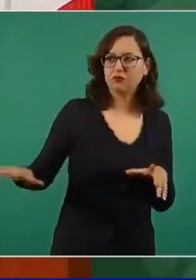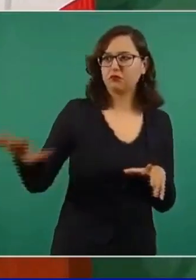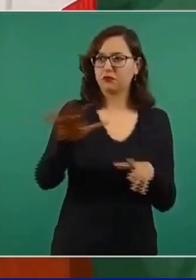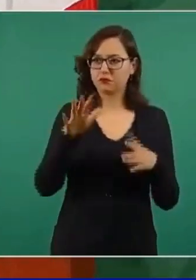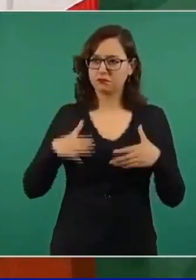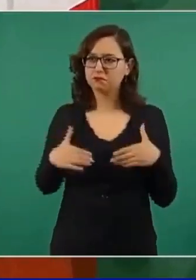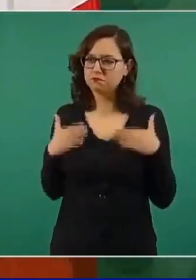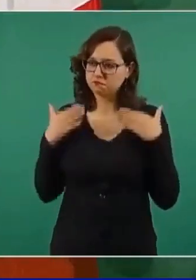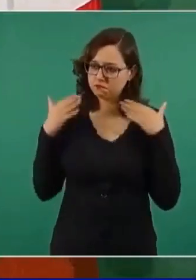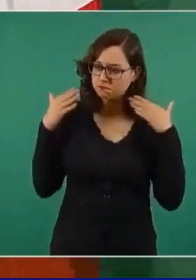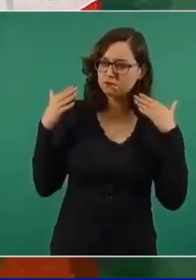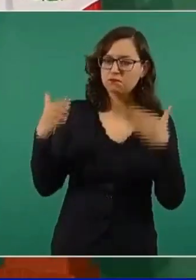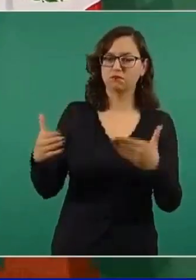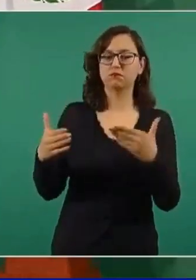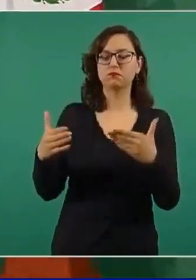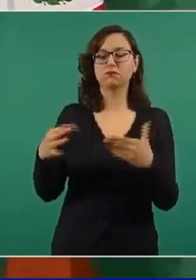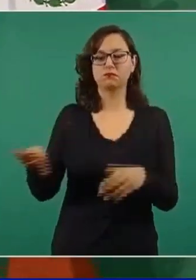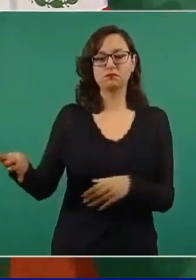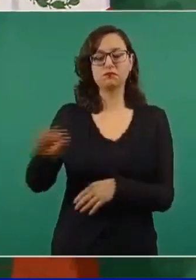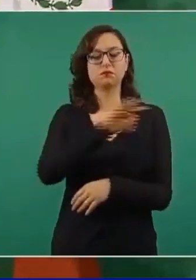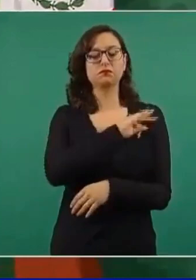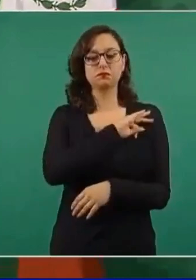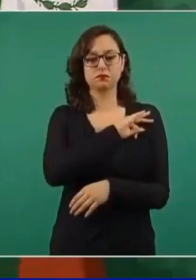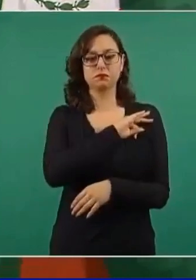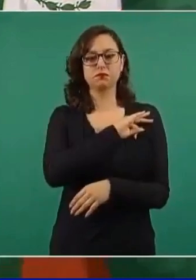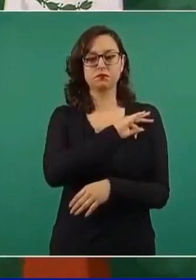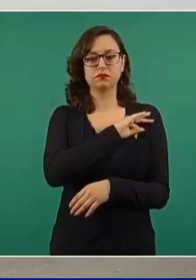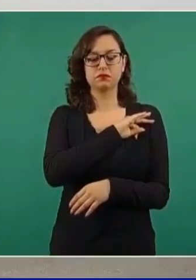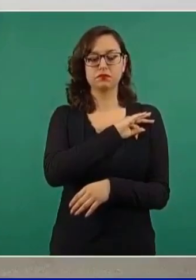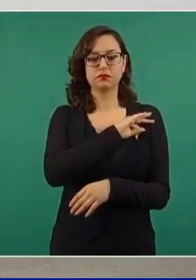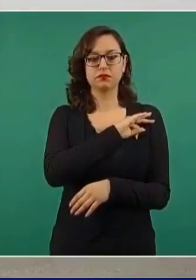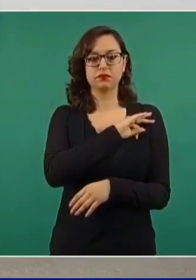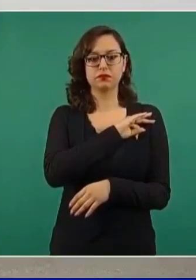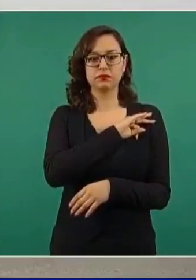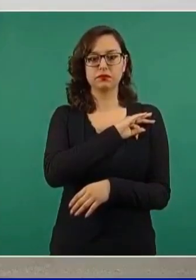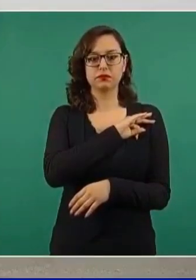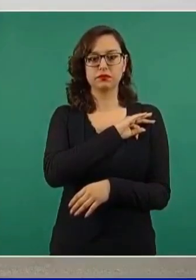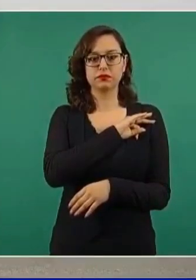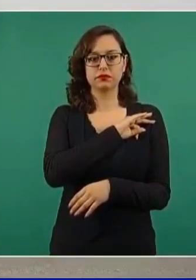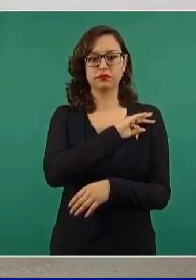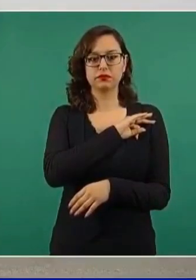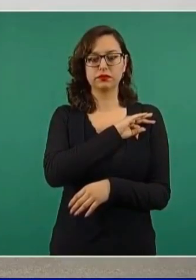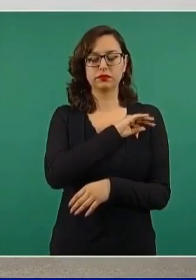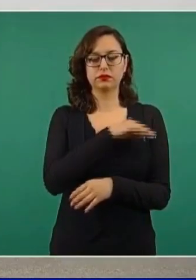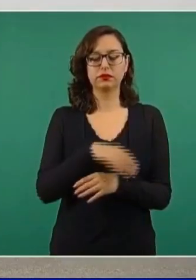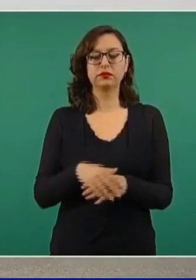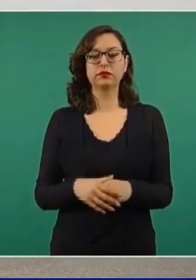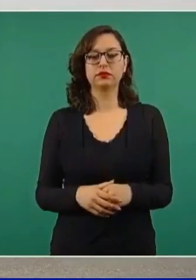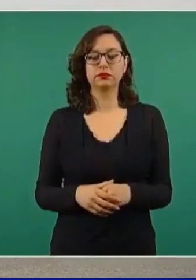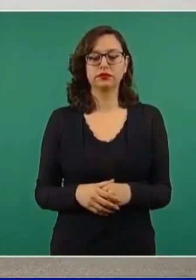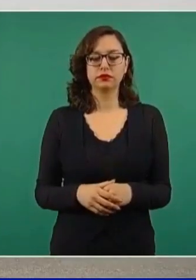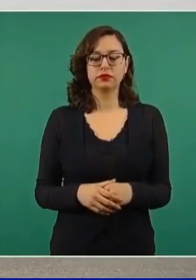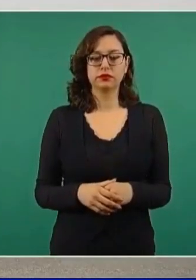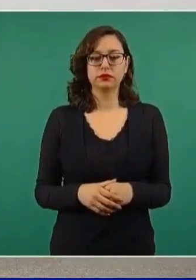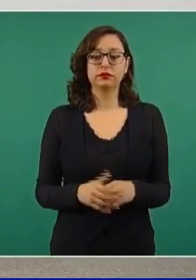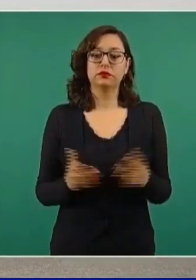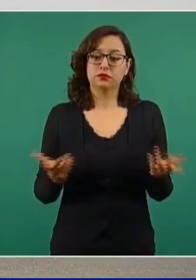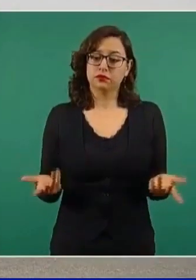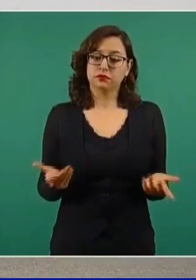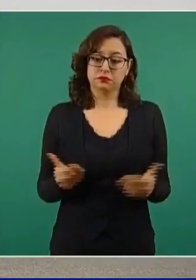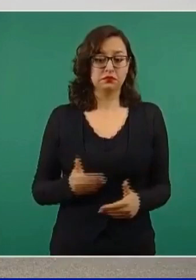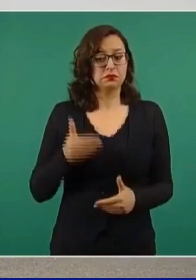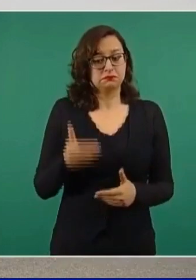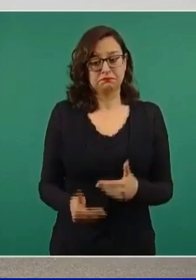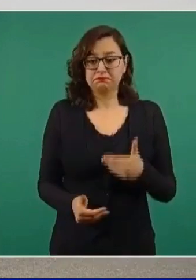confianza a las personas y con buena fe